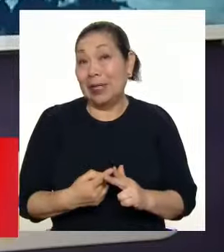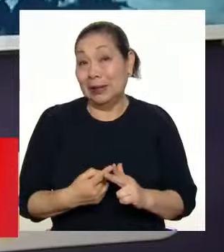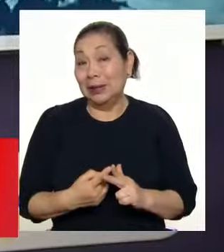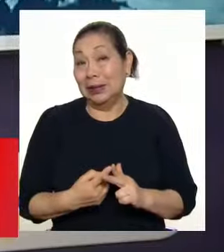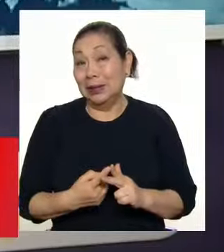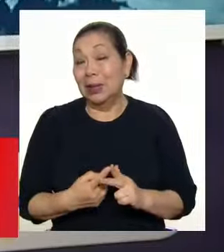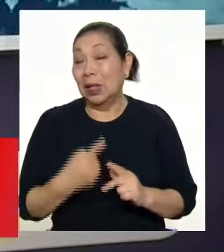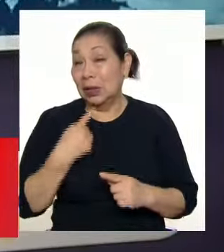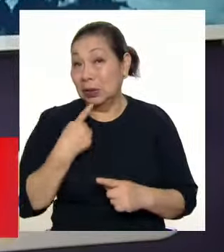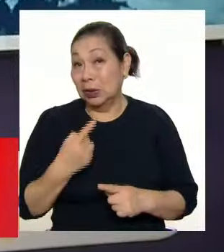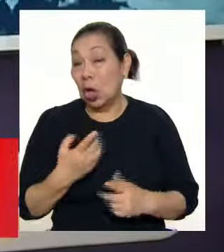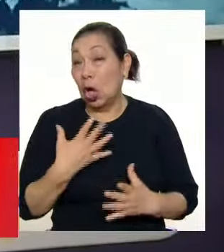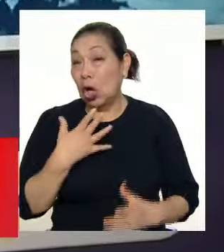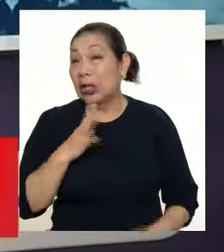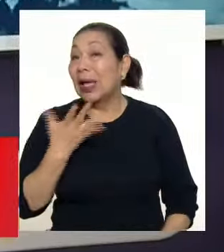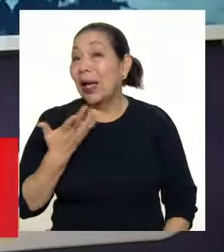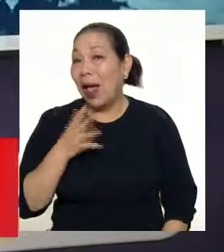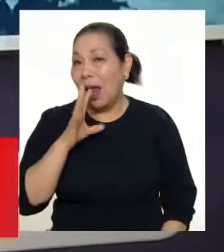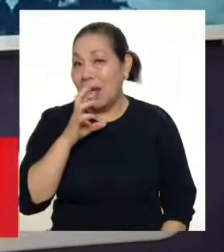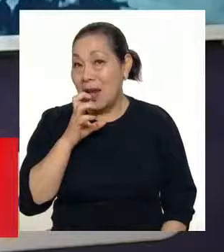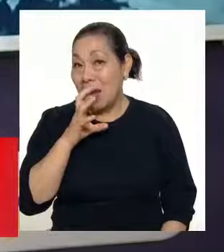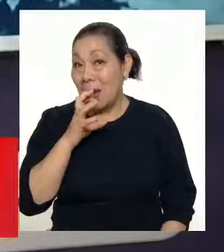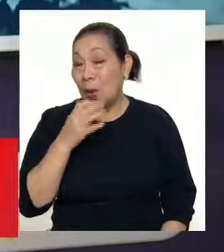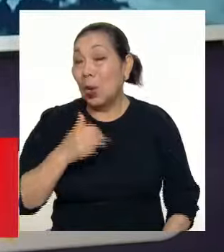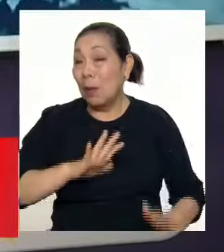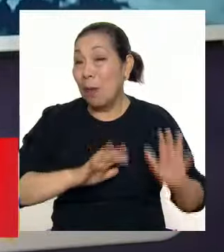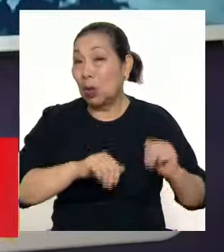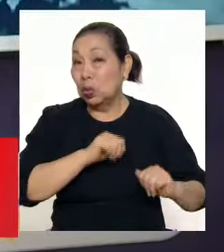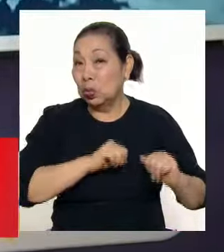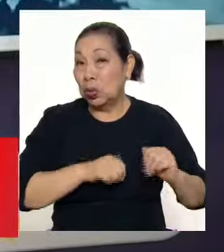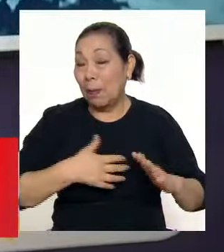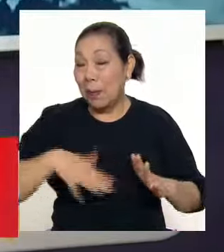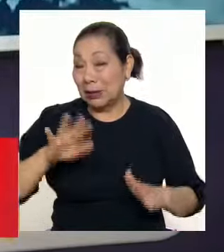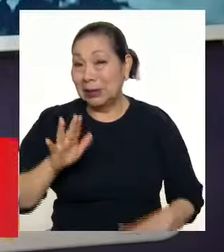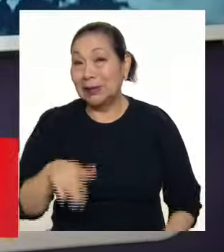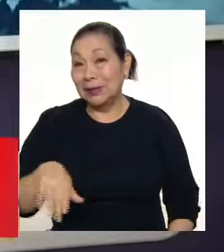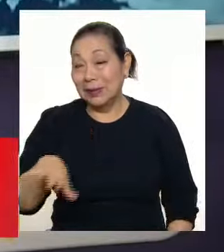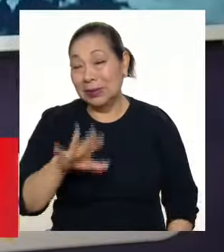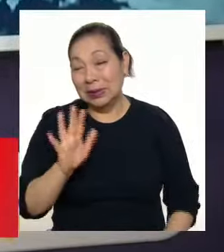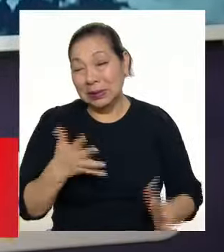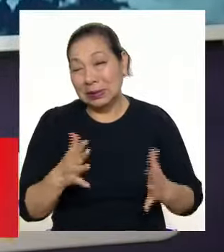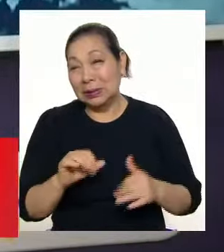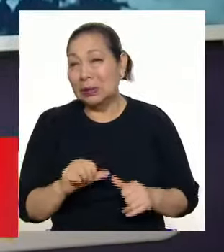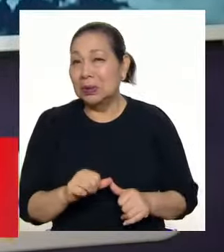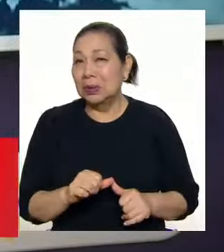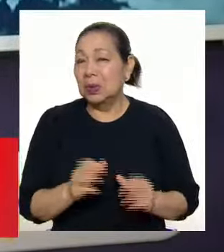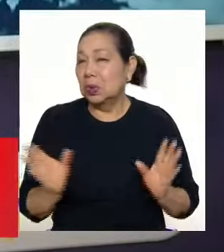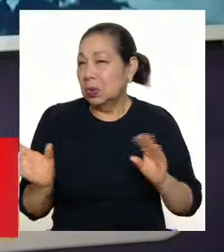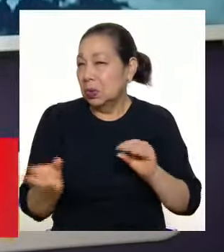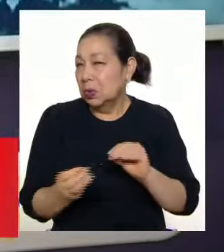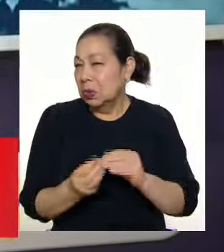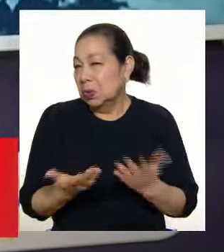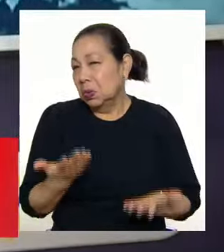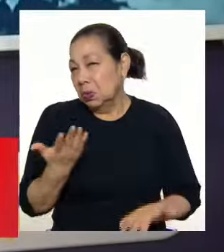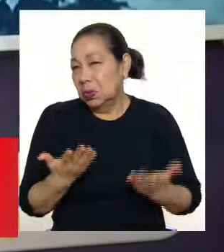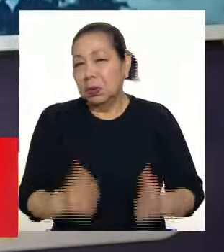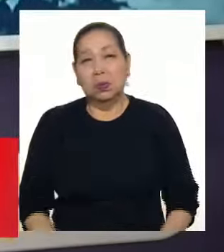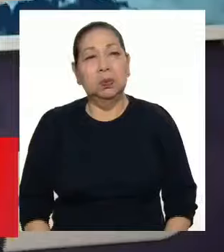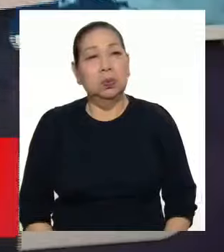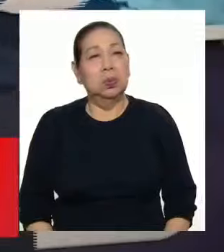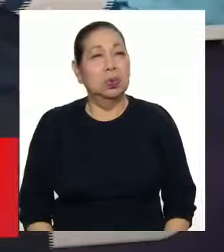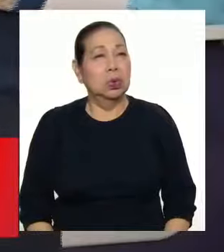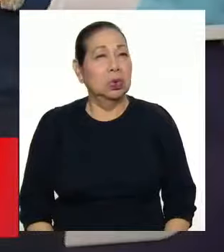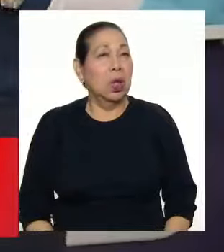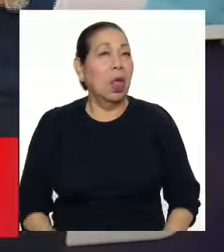Como ven, también es un aviso nivel naranja, siendo el sector más afectado pues la sierra central y estimamos valores de acumulados de precipitación de